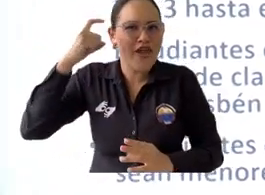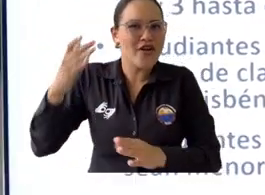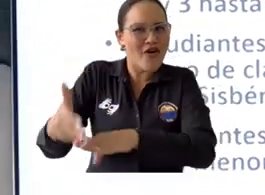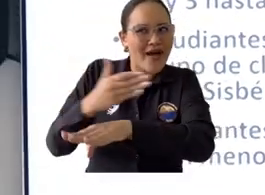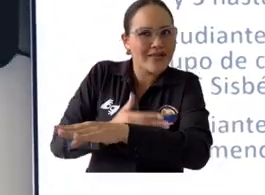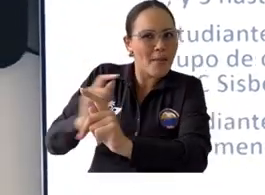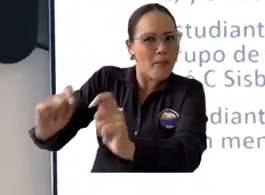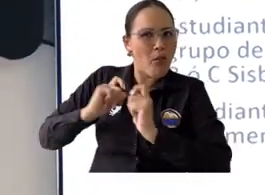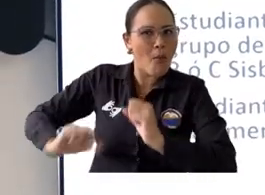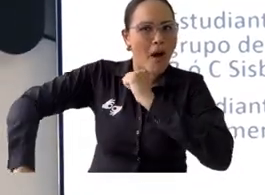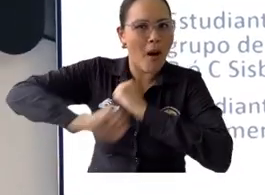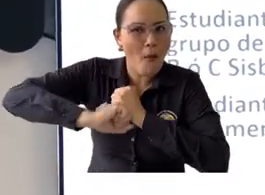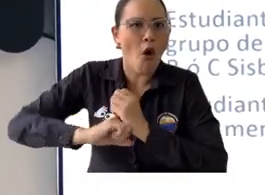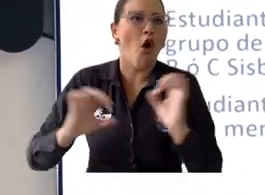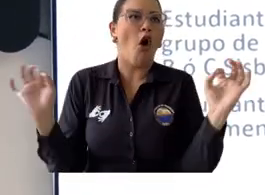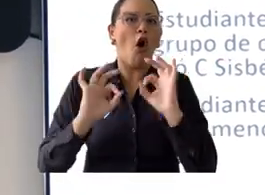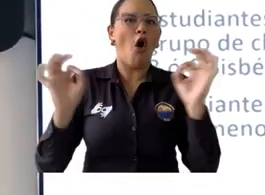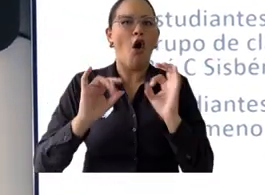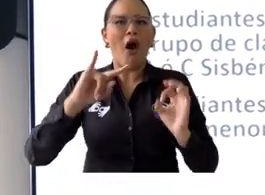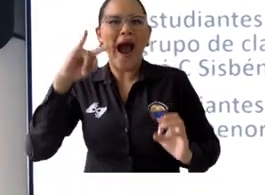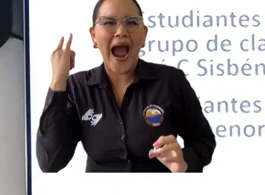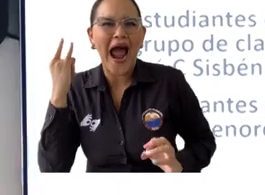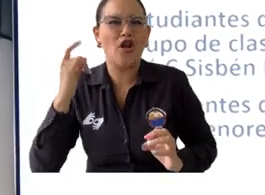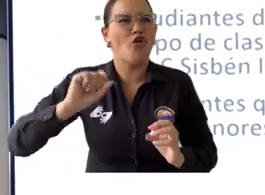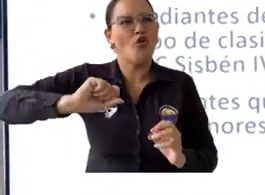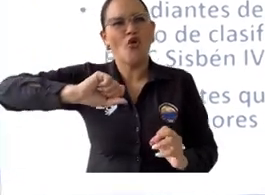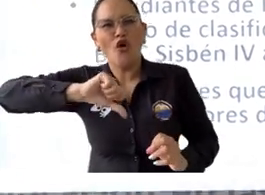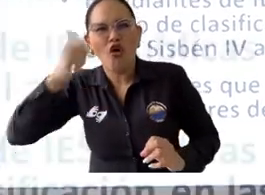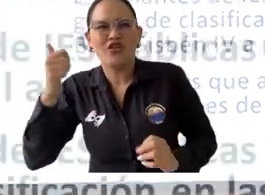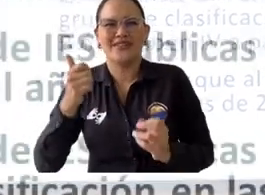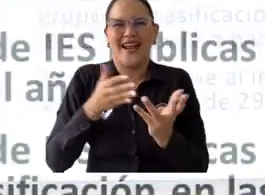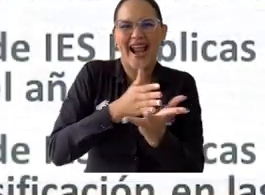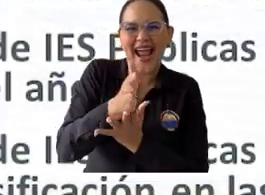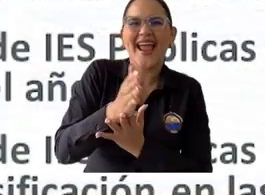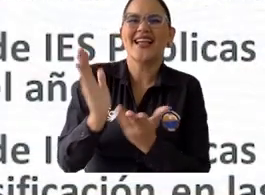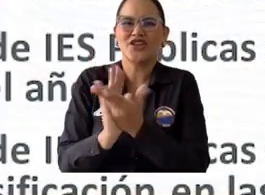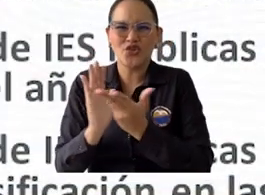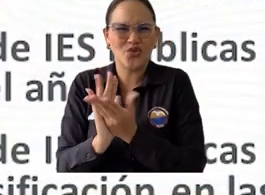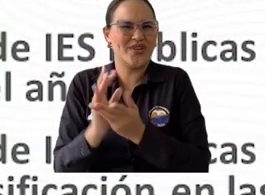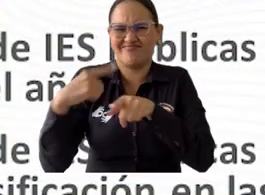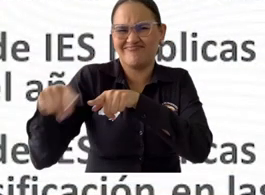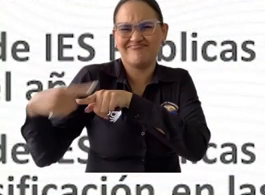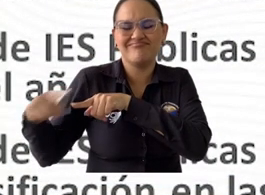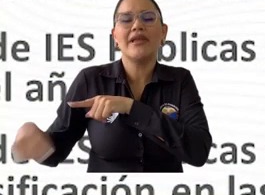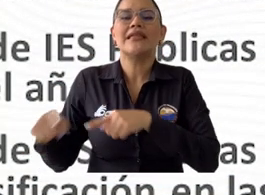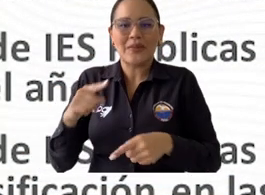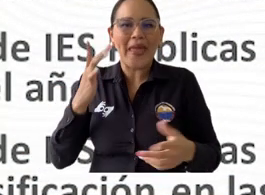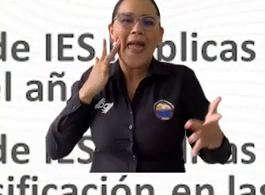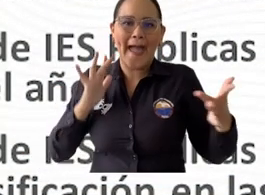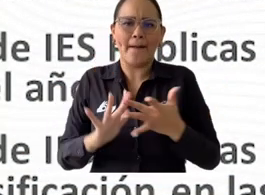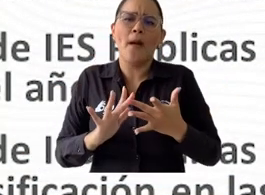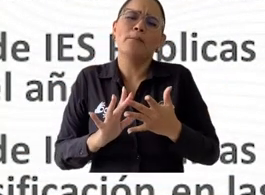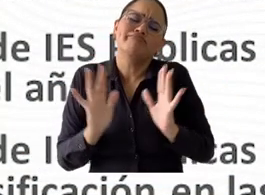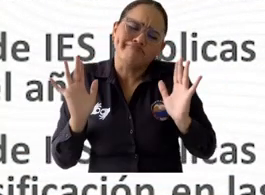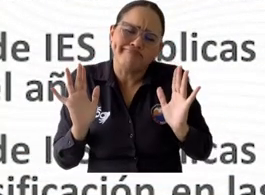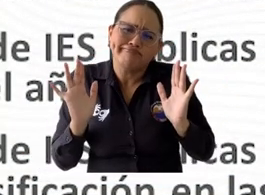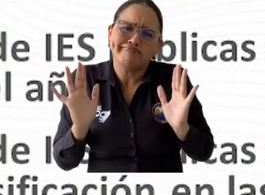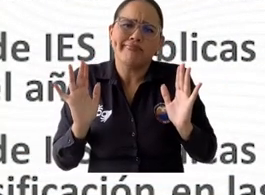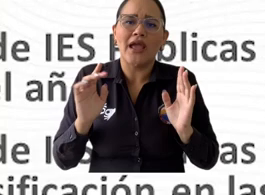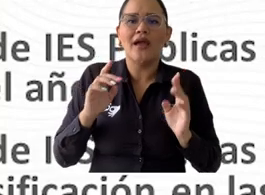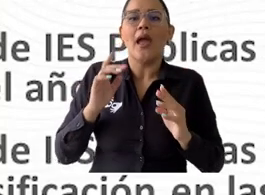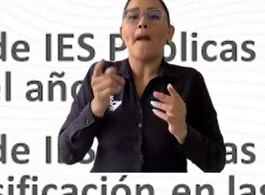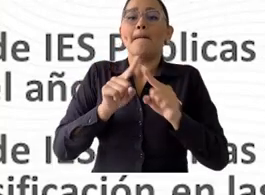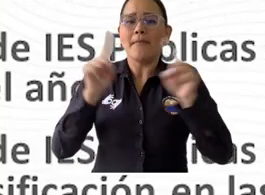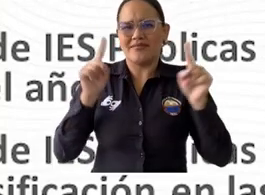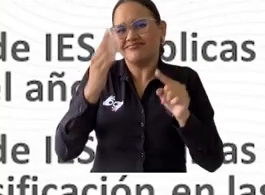vamos a buscar alternativas y rutas para superarlas. El número de periodos académicos del respectivo programa registrado del ESNI, es decir, si son 10